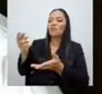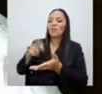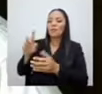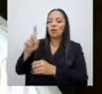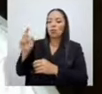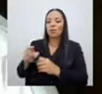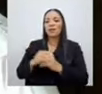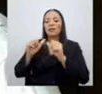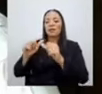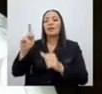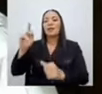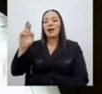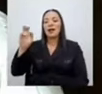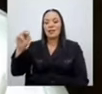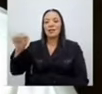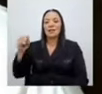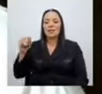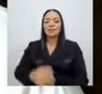Karen Jiménez de Central Noticias.